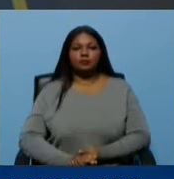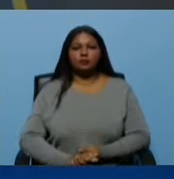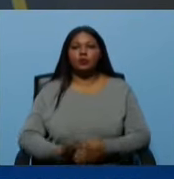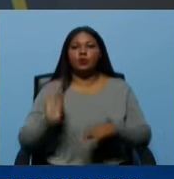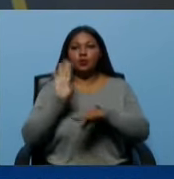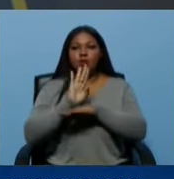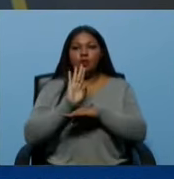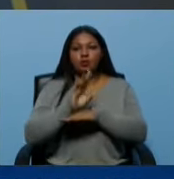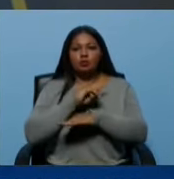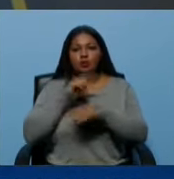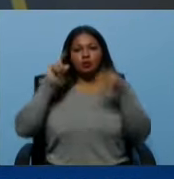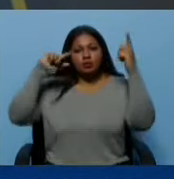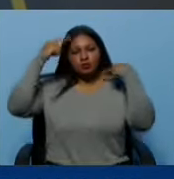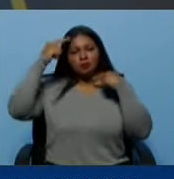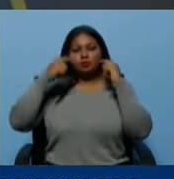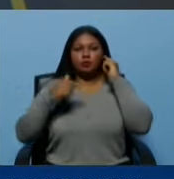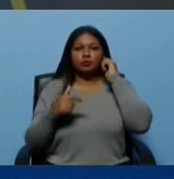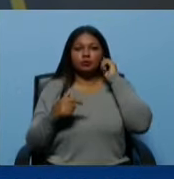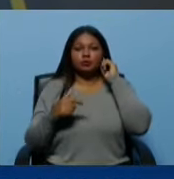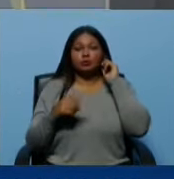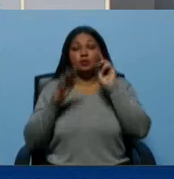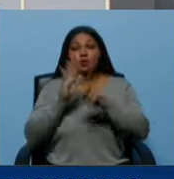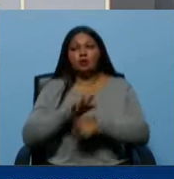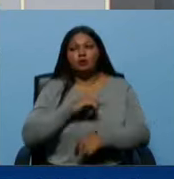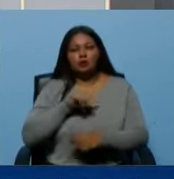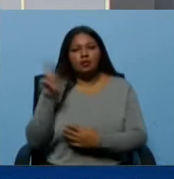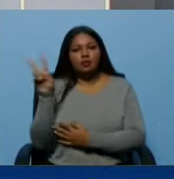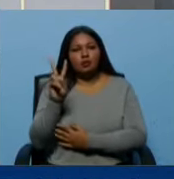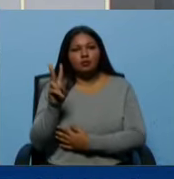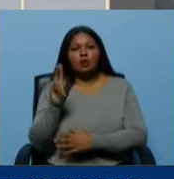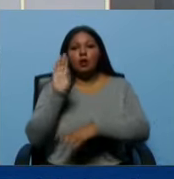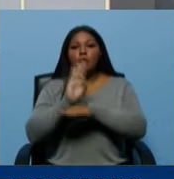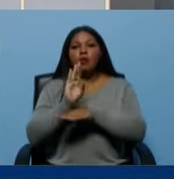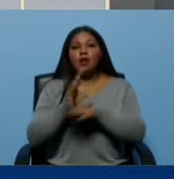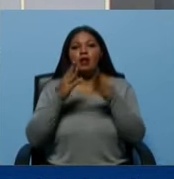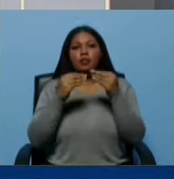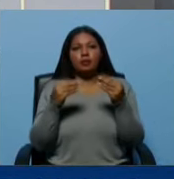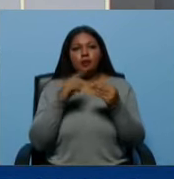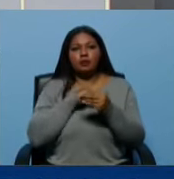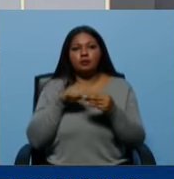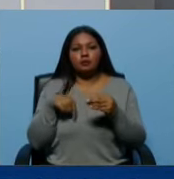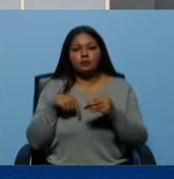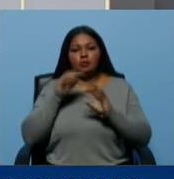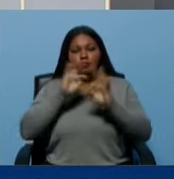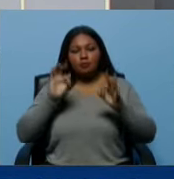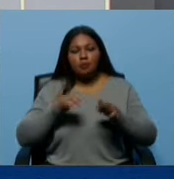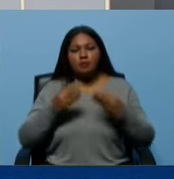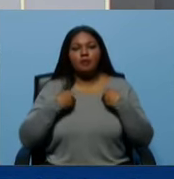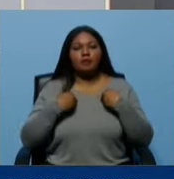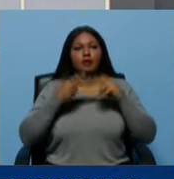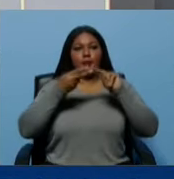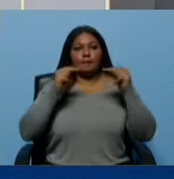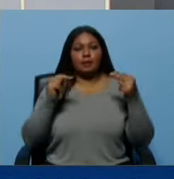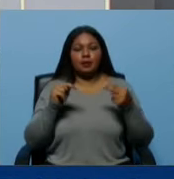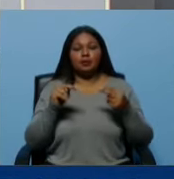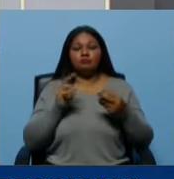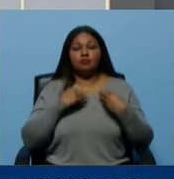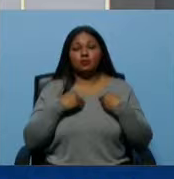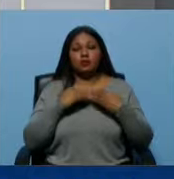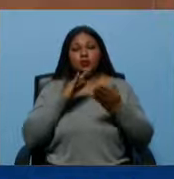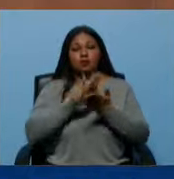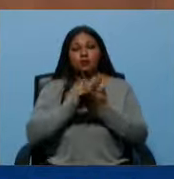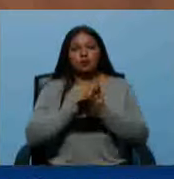chavismo. Execrar el fascismo a Venezuela es proteger a toda la población para que pueda vivir en paz, para que pueda vivir tranquila.